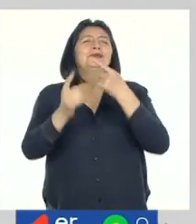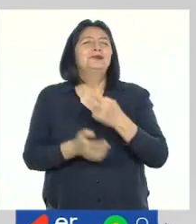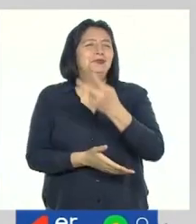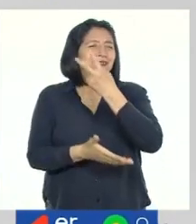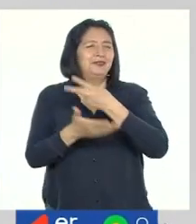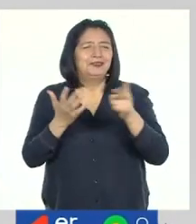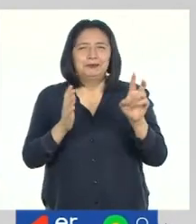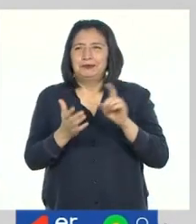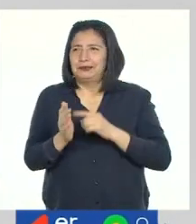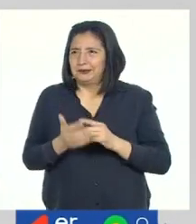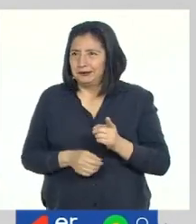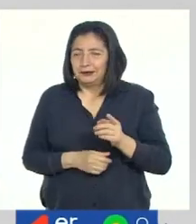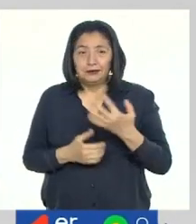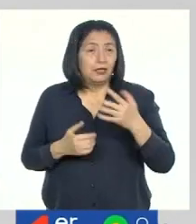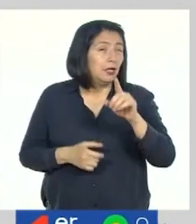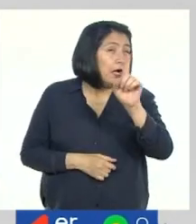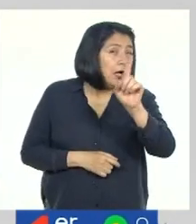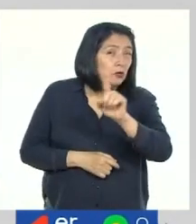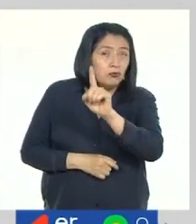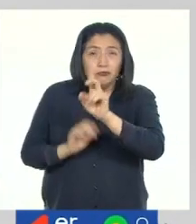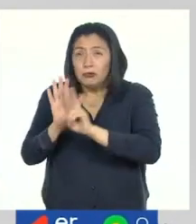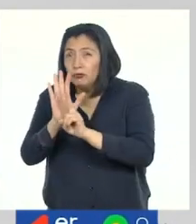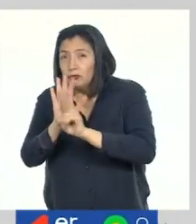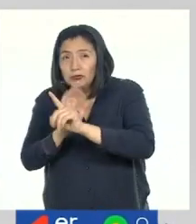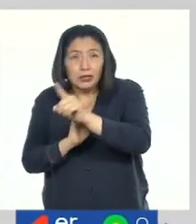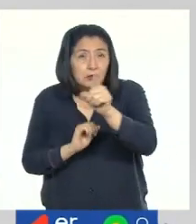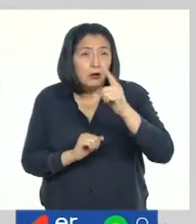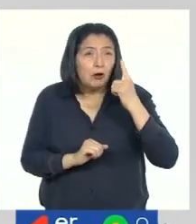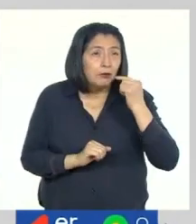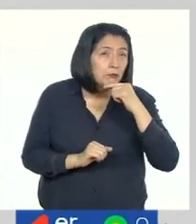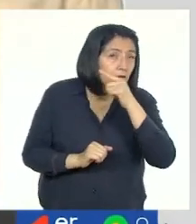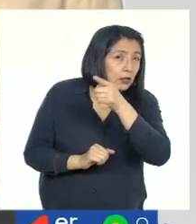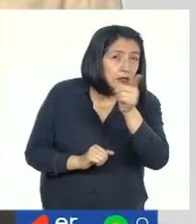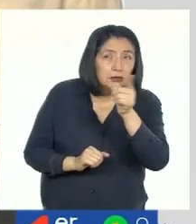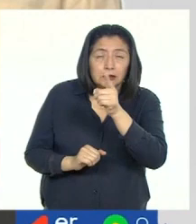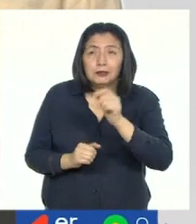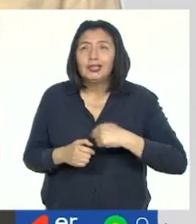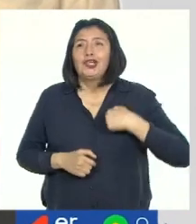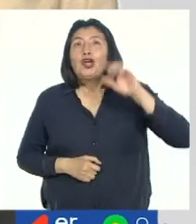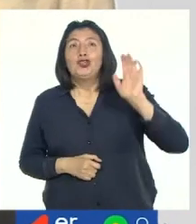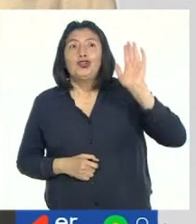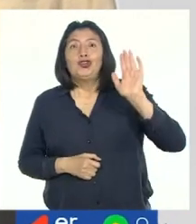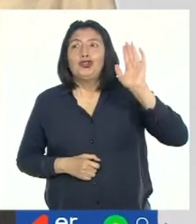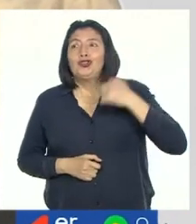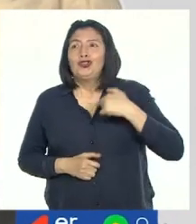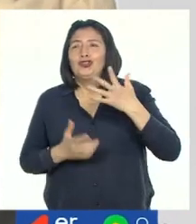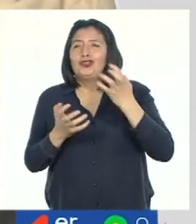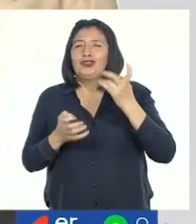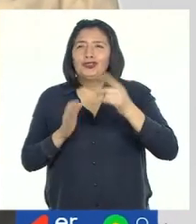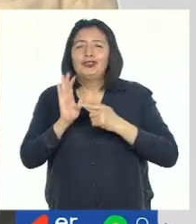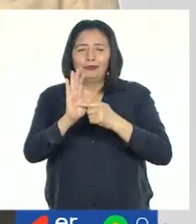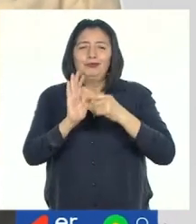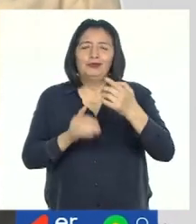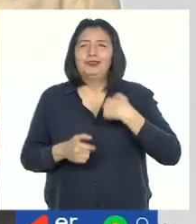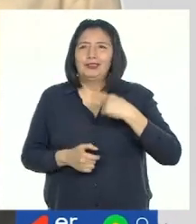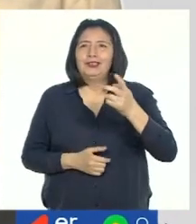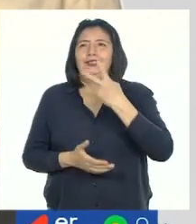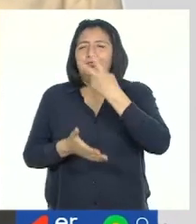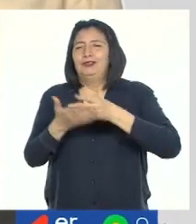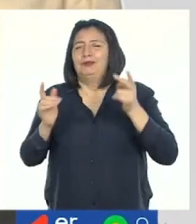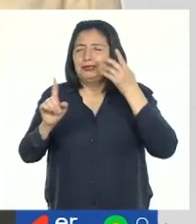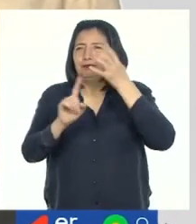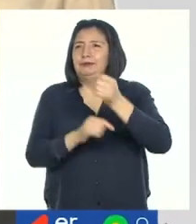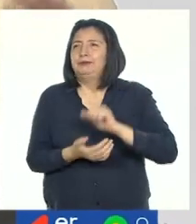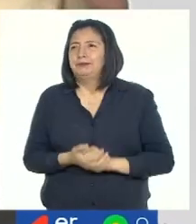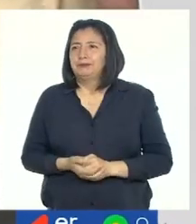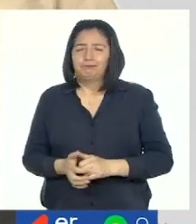las dos semanas? ¿Hay algún voluntario o voluntaria? Yo, yo. Yo quiero presentar mi reto de las dos